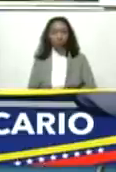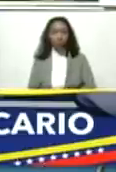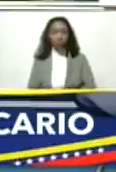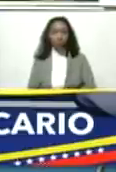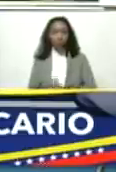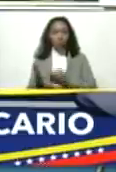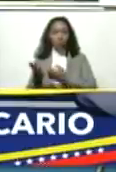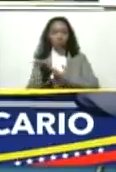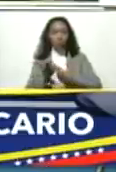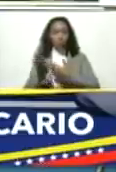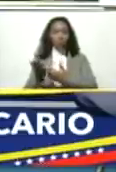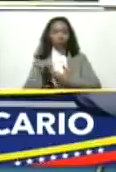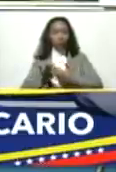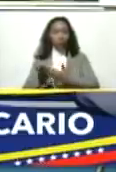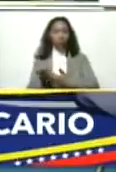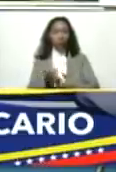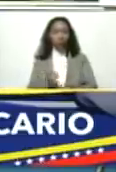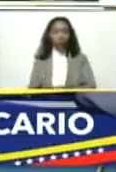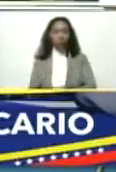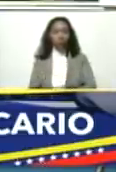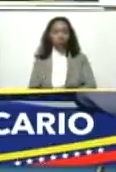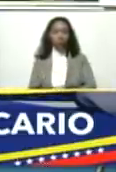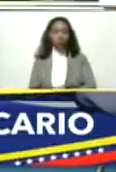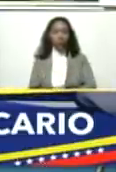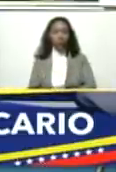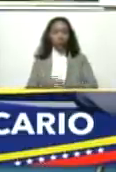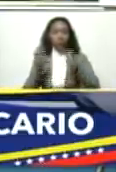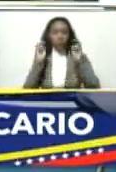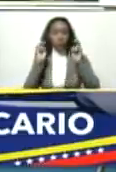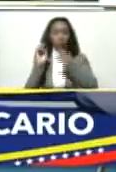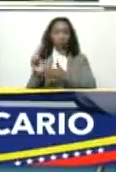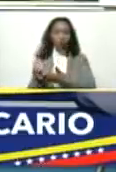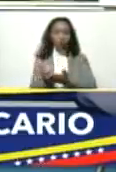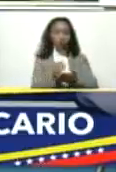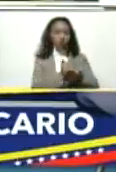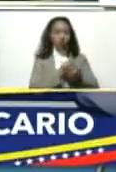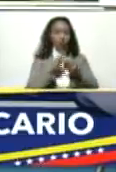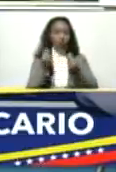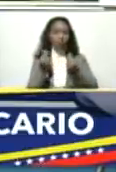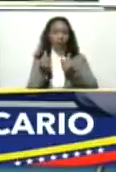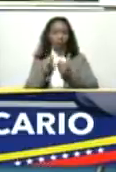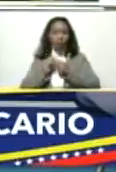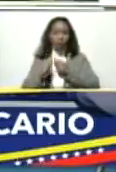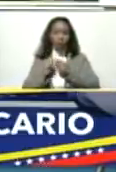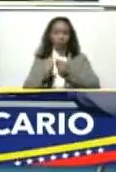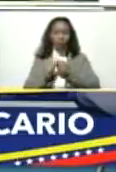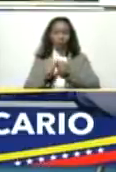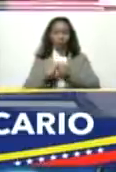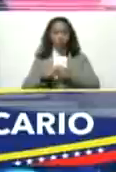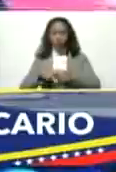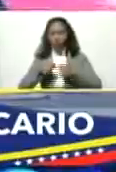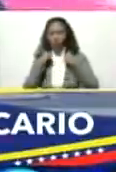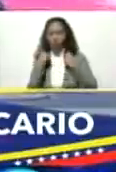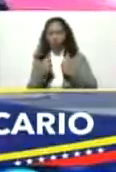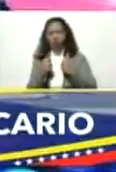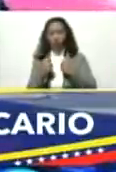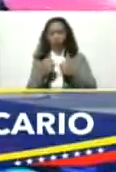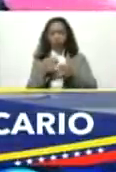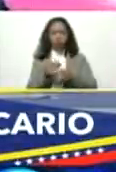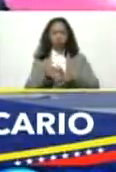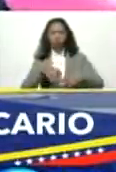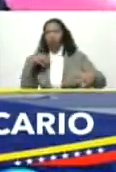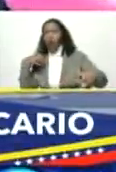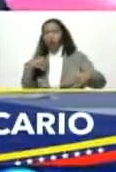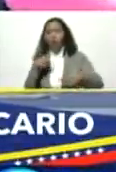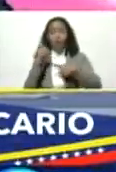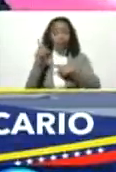recibiendo un caudal de billete brutal y ese caudal